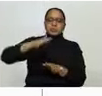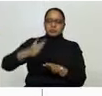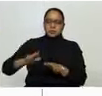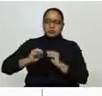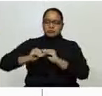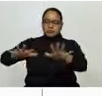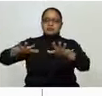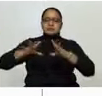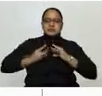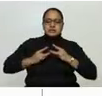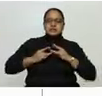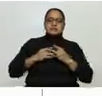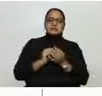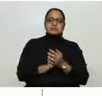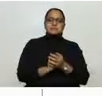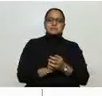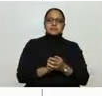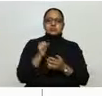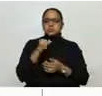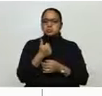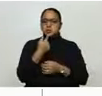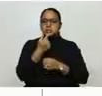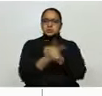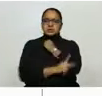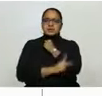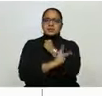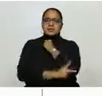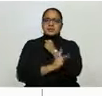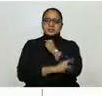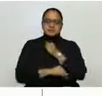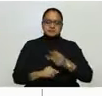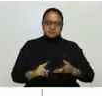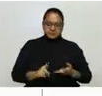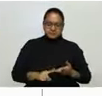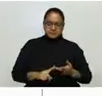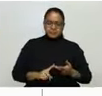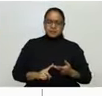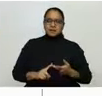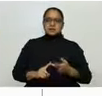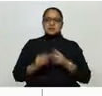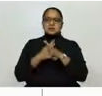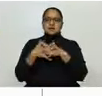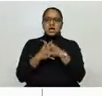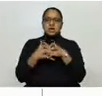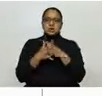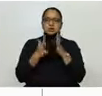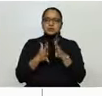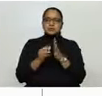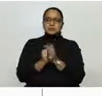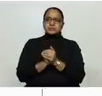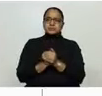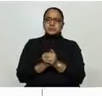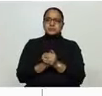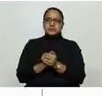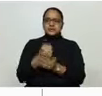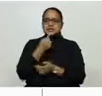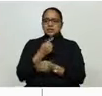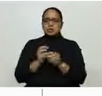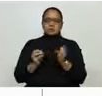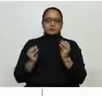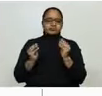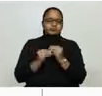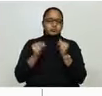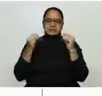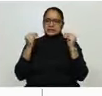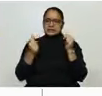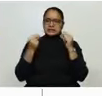como en todos los países. Y si no recuerden el mapa de Estados Unidos, el mapa de Estados Unidos ya no, rapidito, en